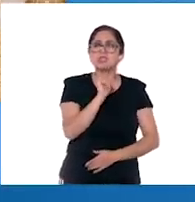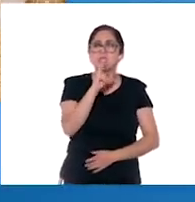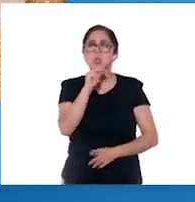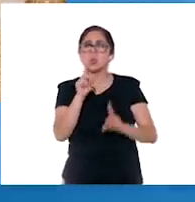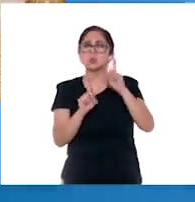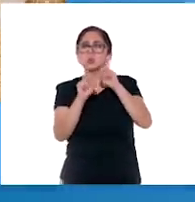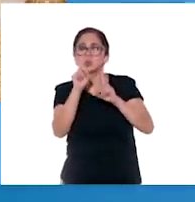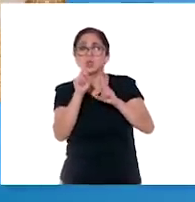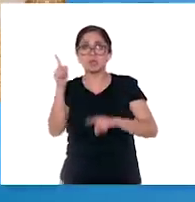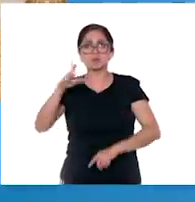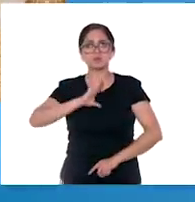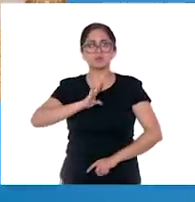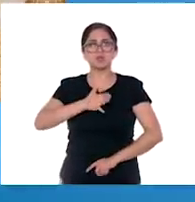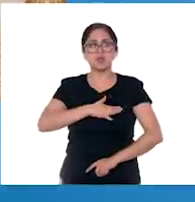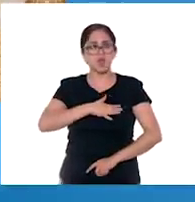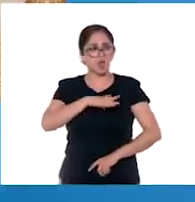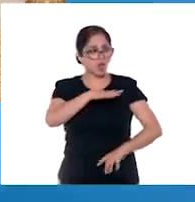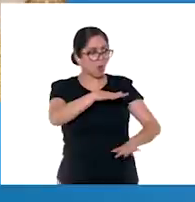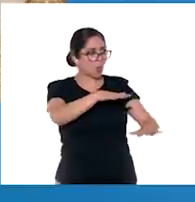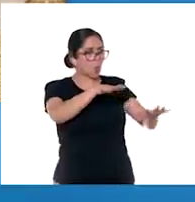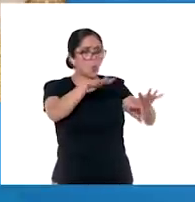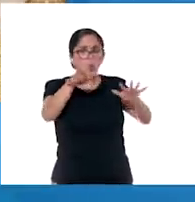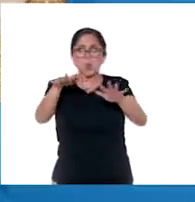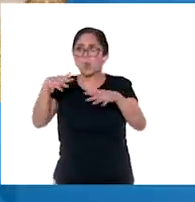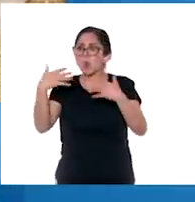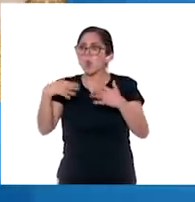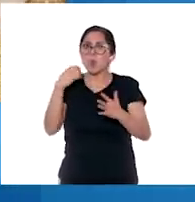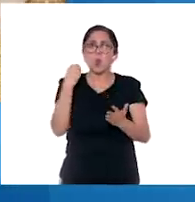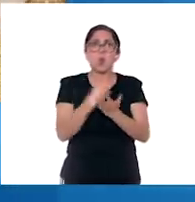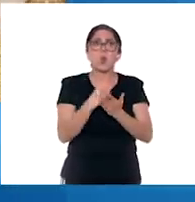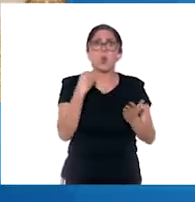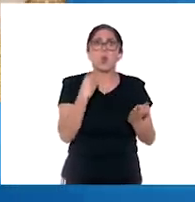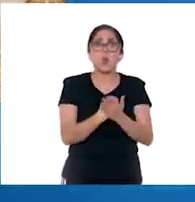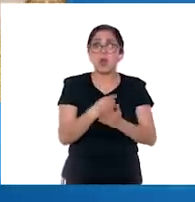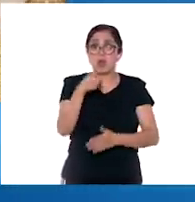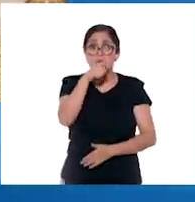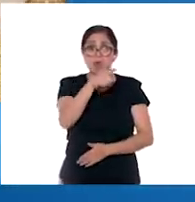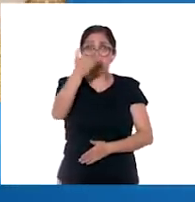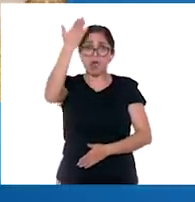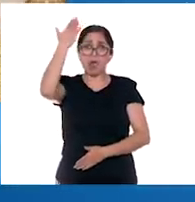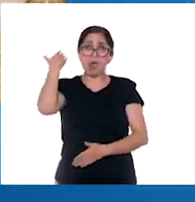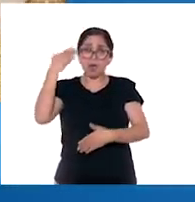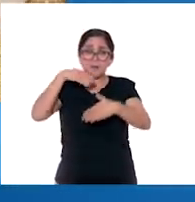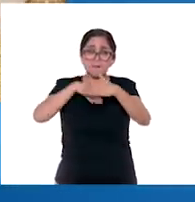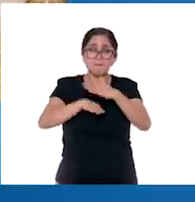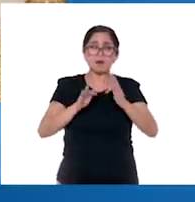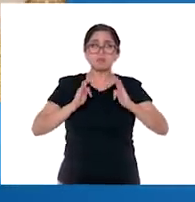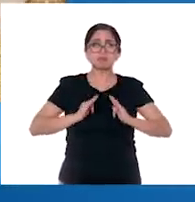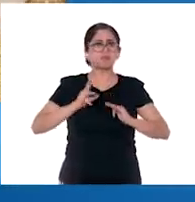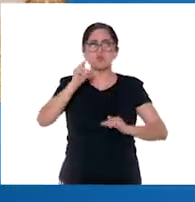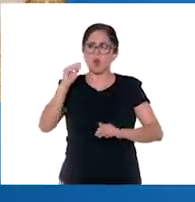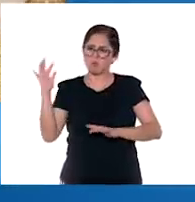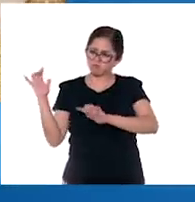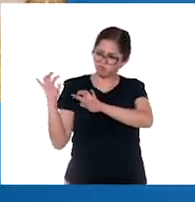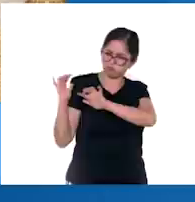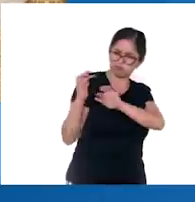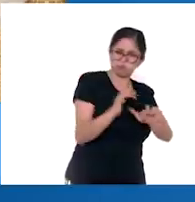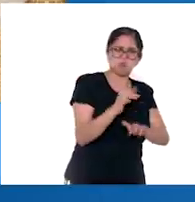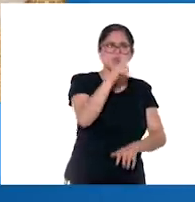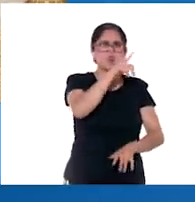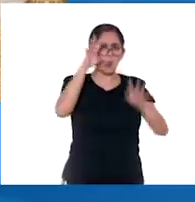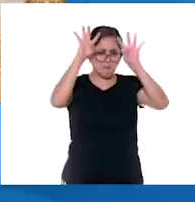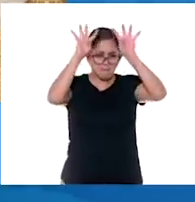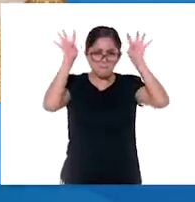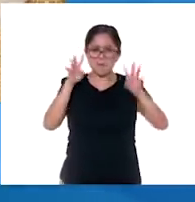españoles quedaron deslumbrados por los tesoros que había en el palacio, y su estancia pasó de ser pacífica a una ocupación militar, haciendo prisionero a